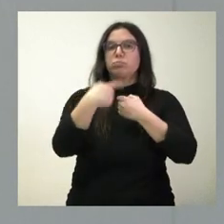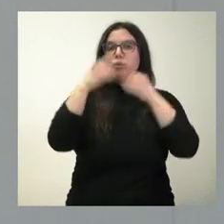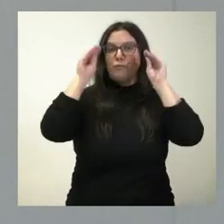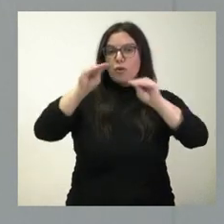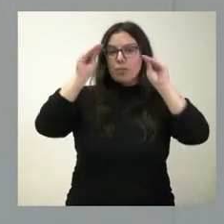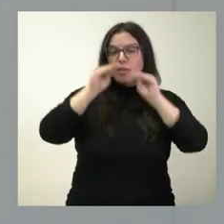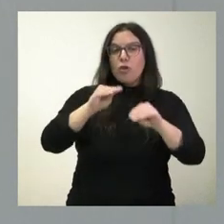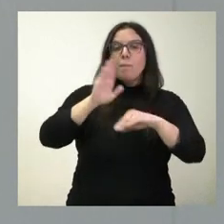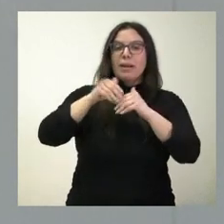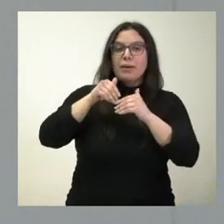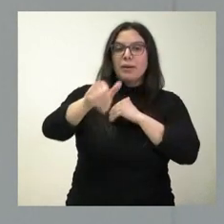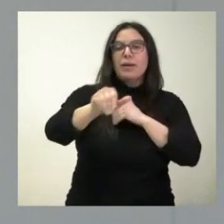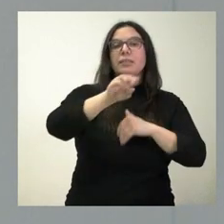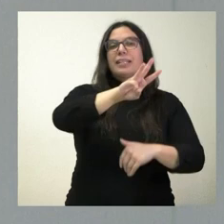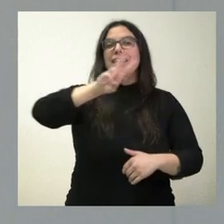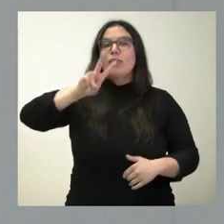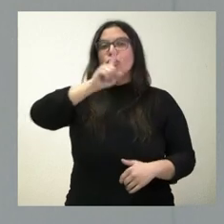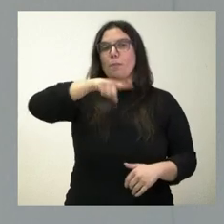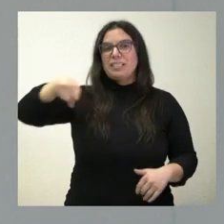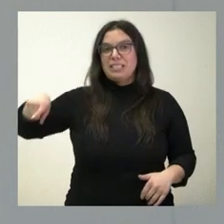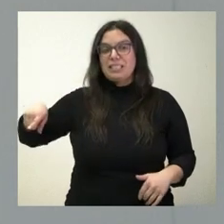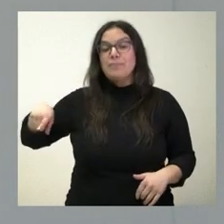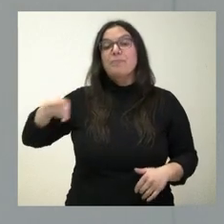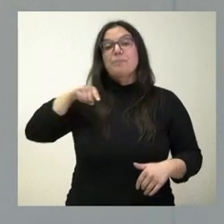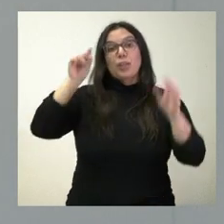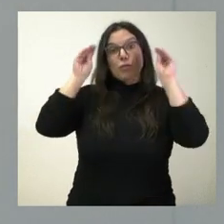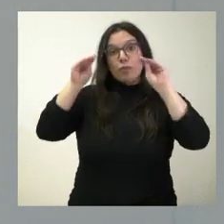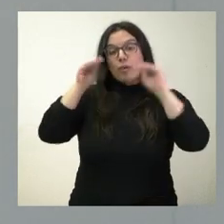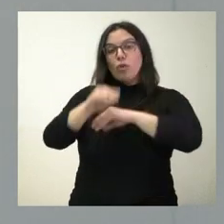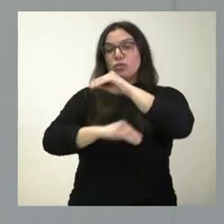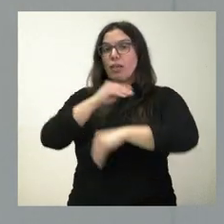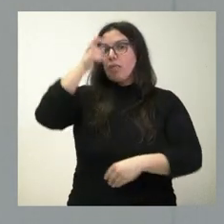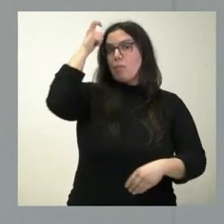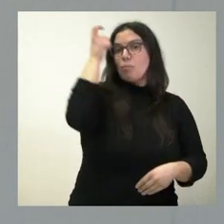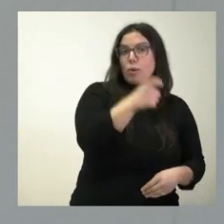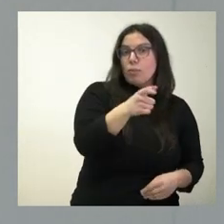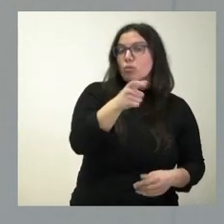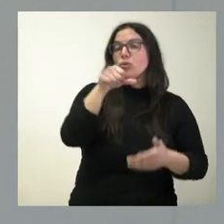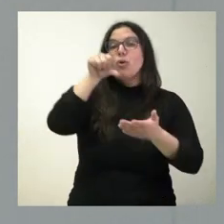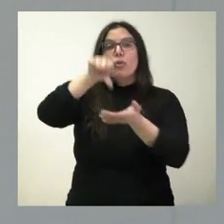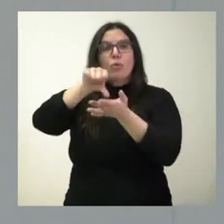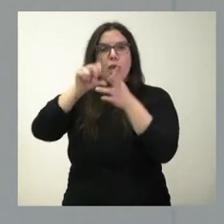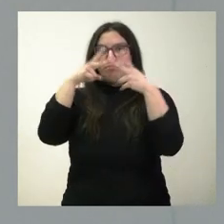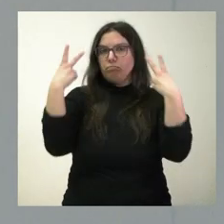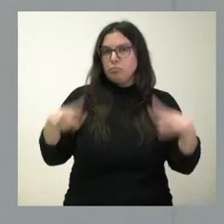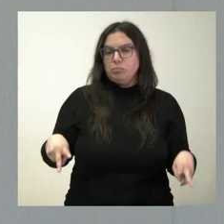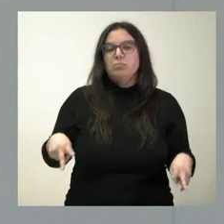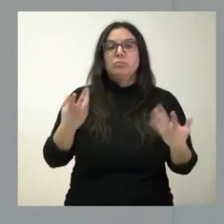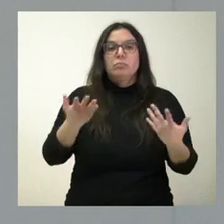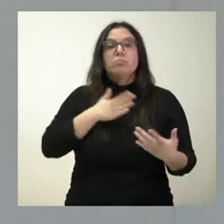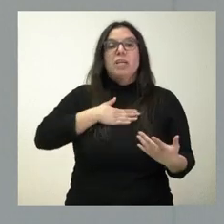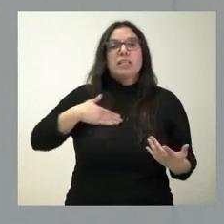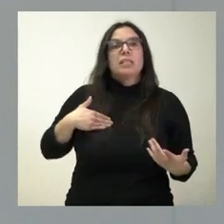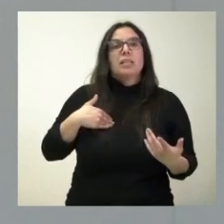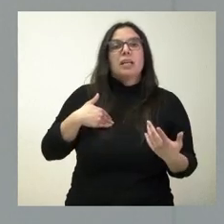transcurso de los próximos 32 meses y que esta formación se hace tanto en el ámbito rural como en el ámbito urbano y se busca ambos